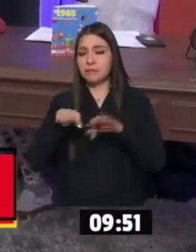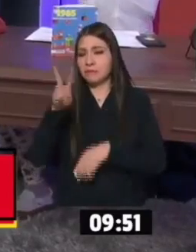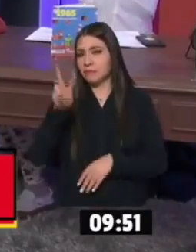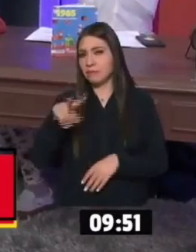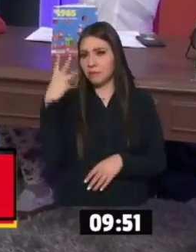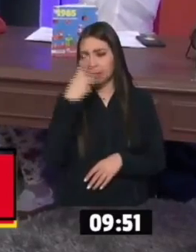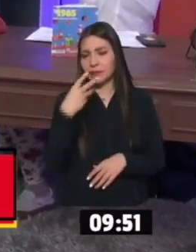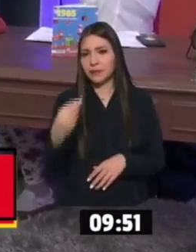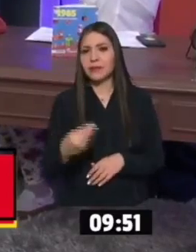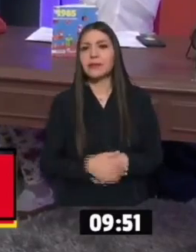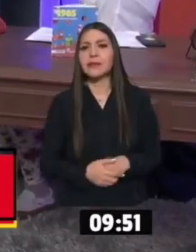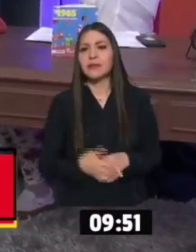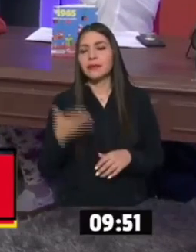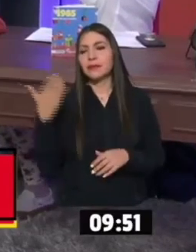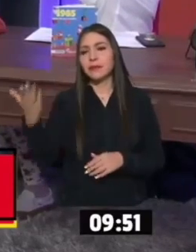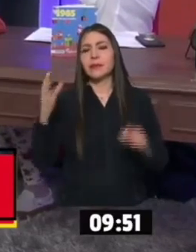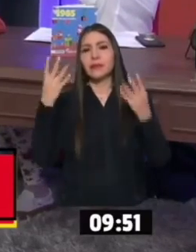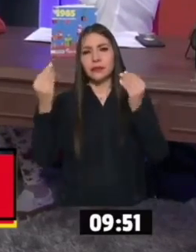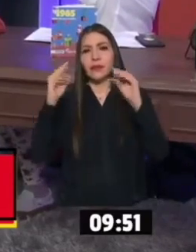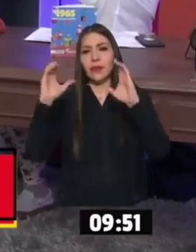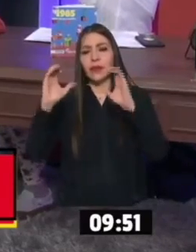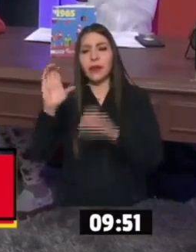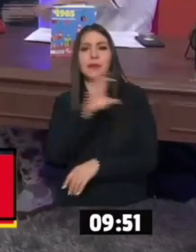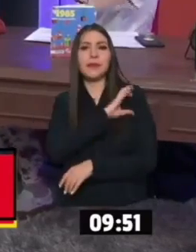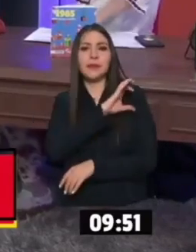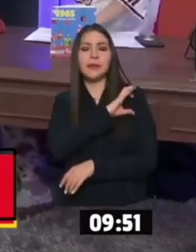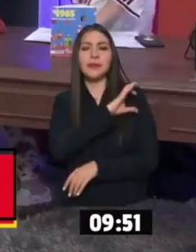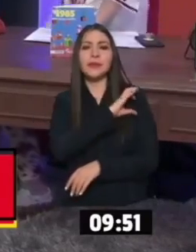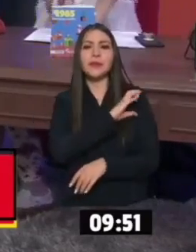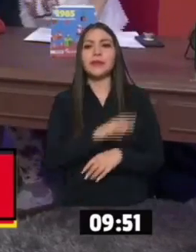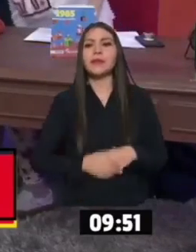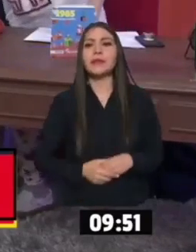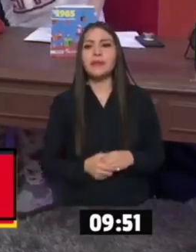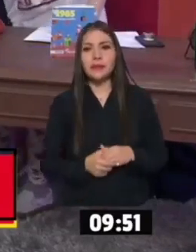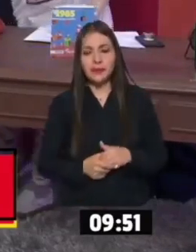Mi querido Socaio, cuídate mucho, te queremos. Gracias.